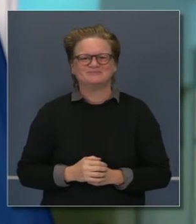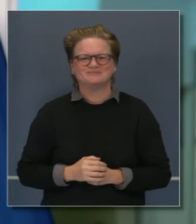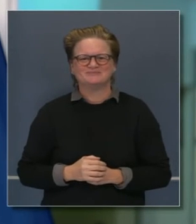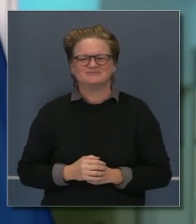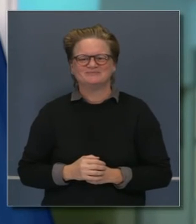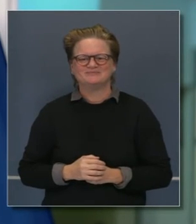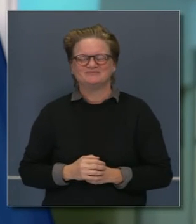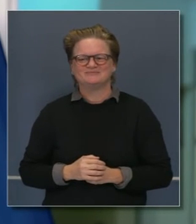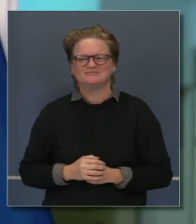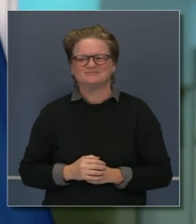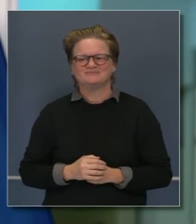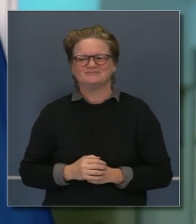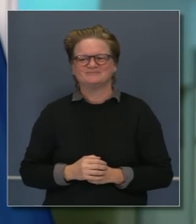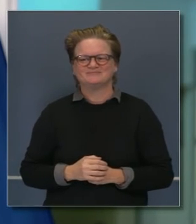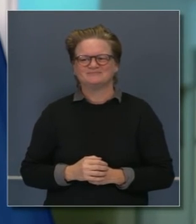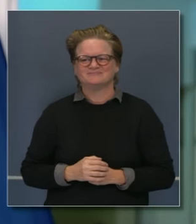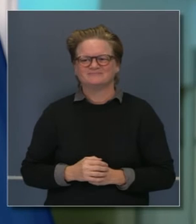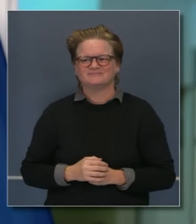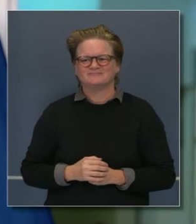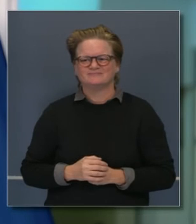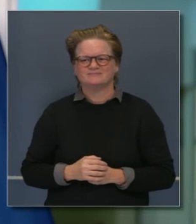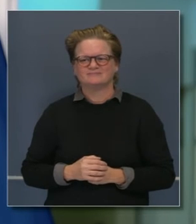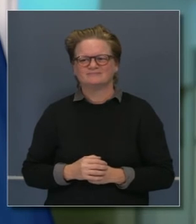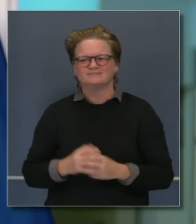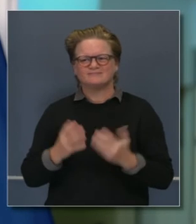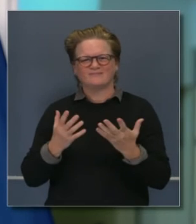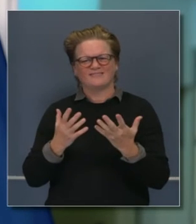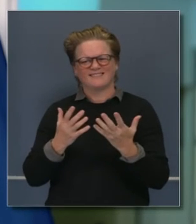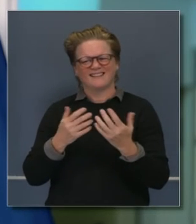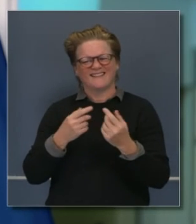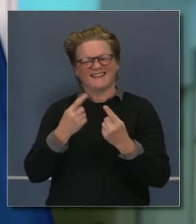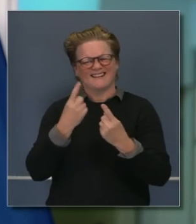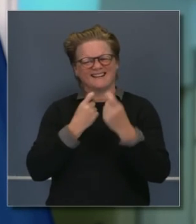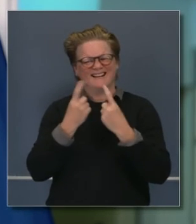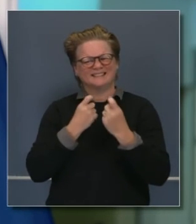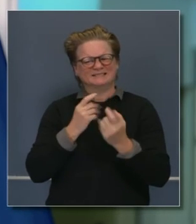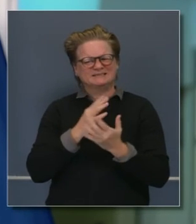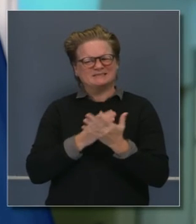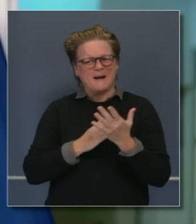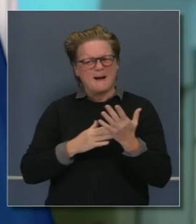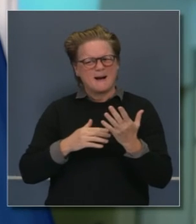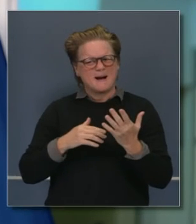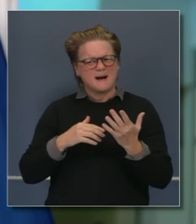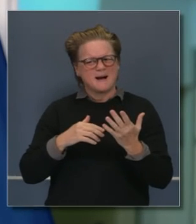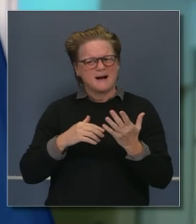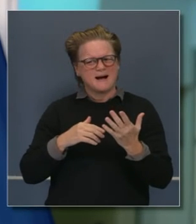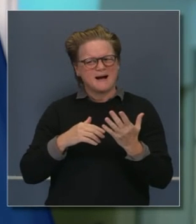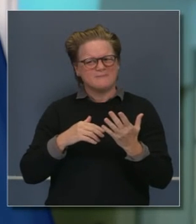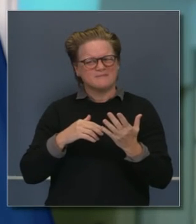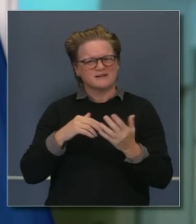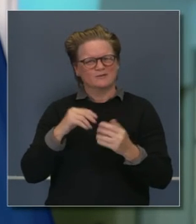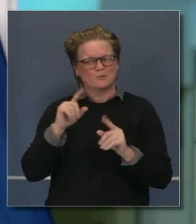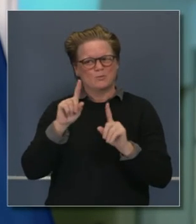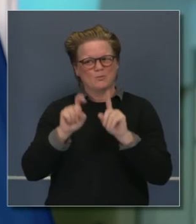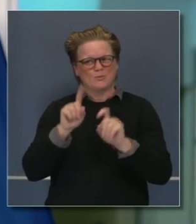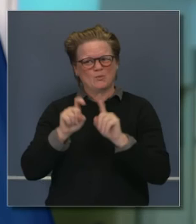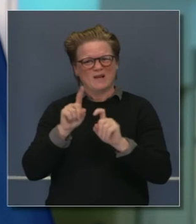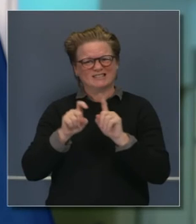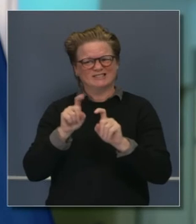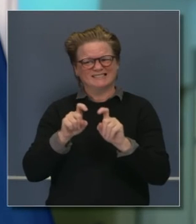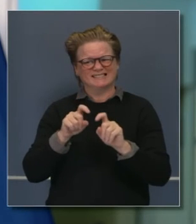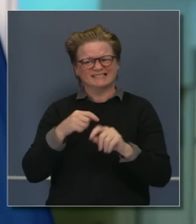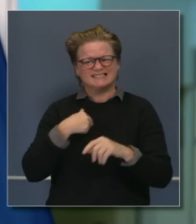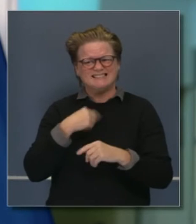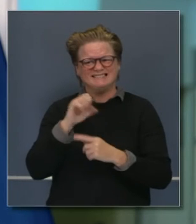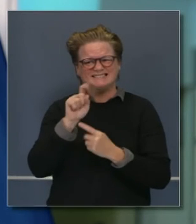presidente. Hablamos de uno o dos de nuestro personal que yo no quiero perder. Así que estoy trabajando arduamente para